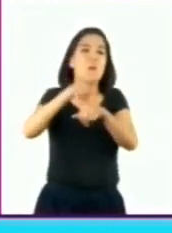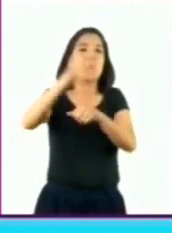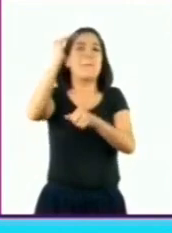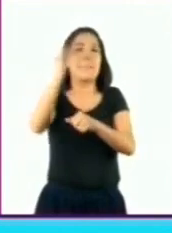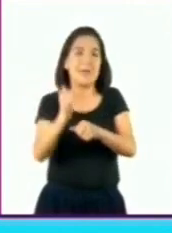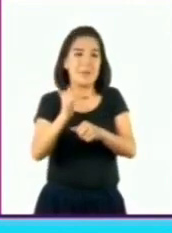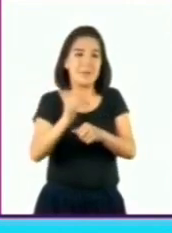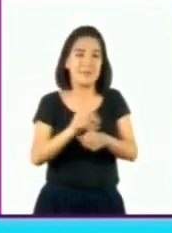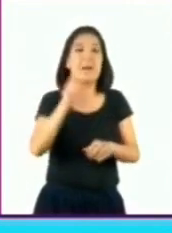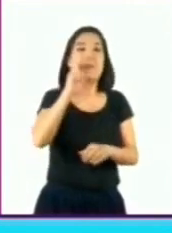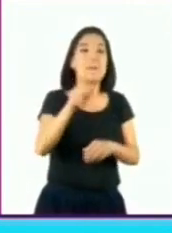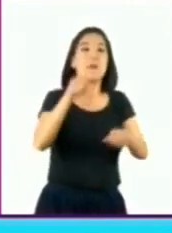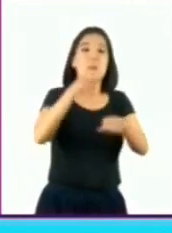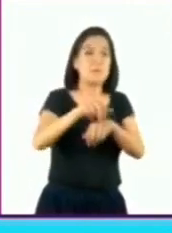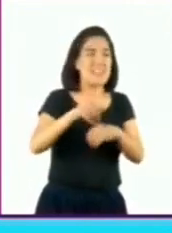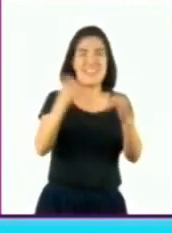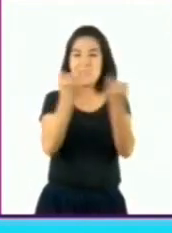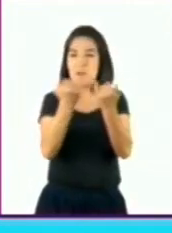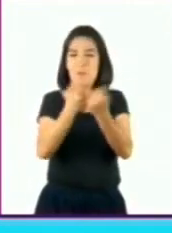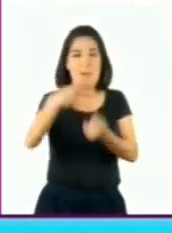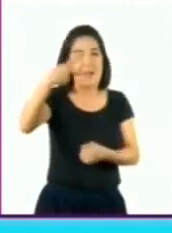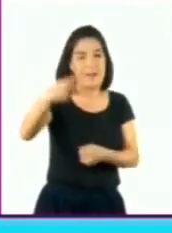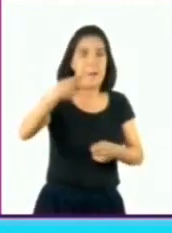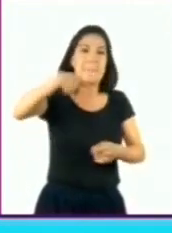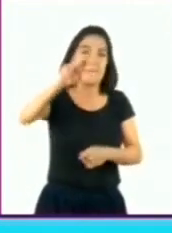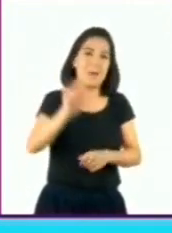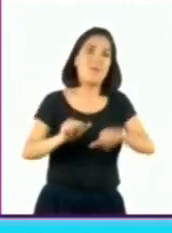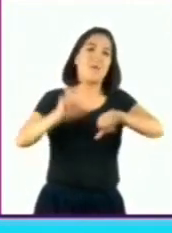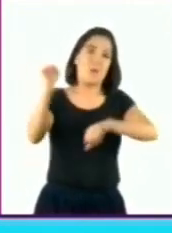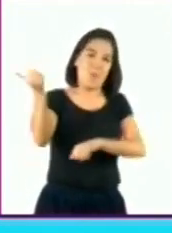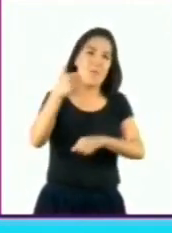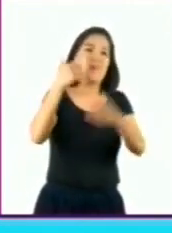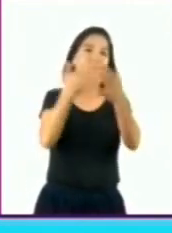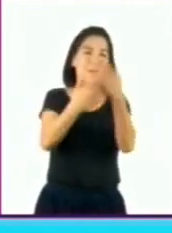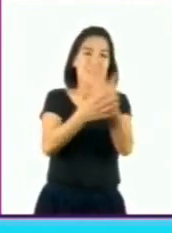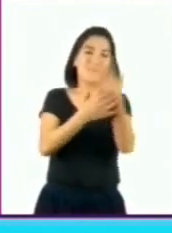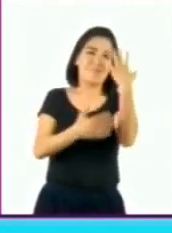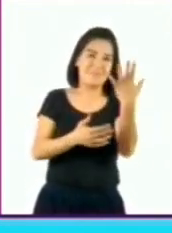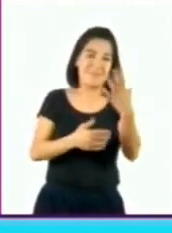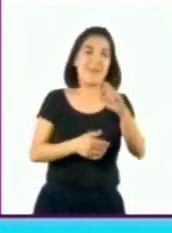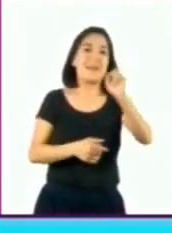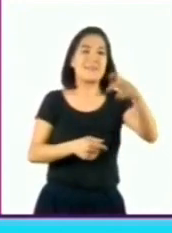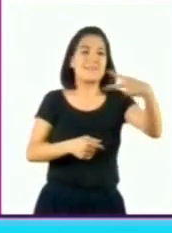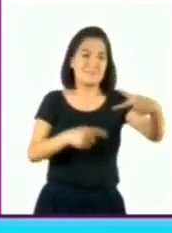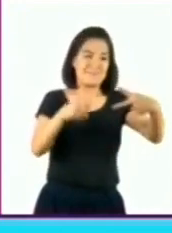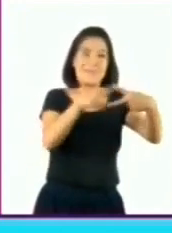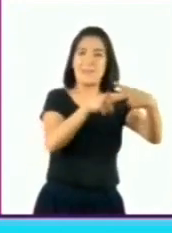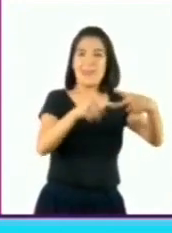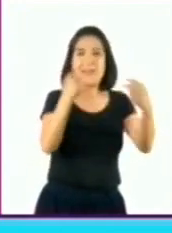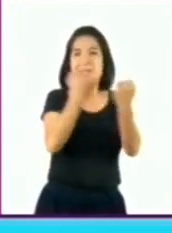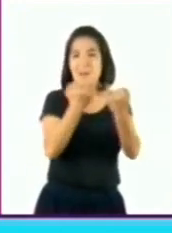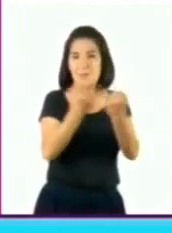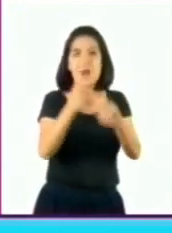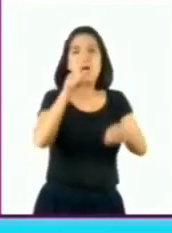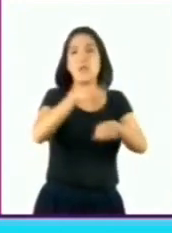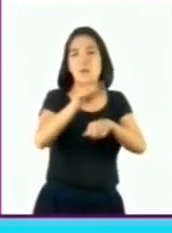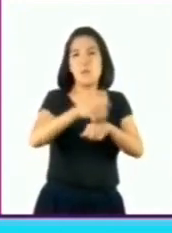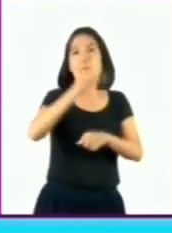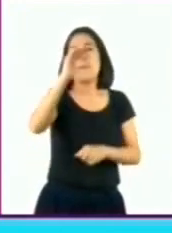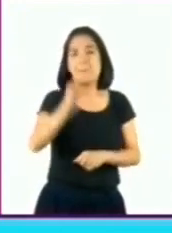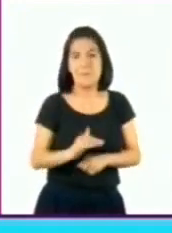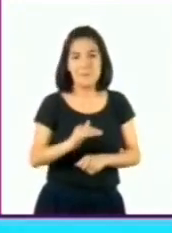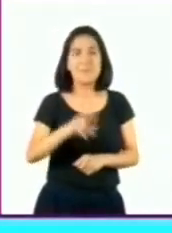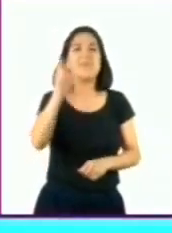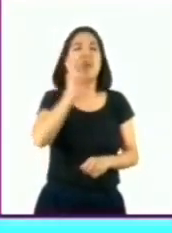hacemos exactamente lo mismo, pero con la mano contraria. Con lo que acabamos de ver, ahora realicemos la